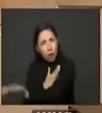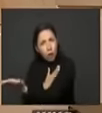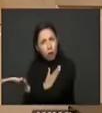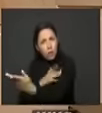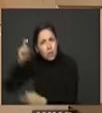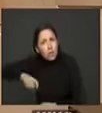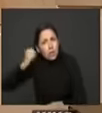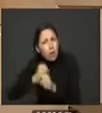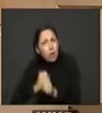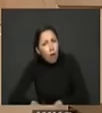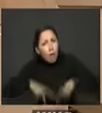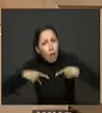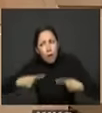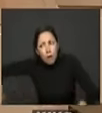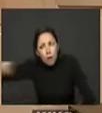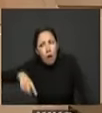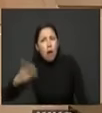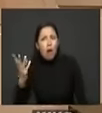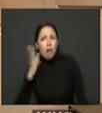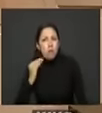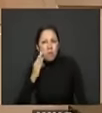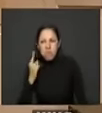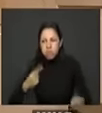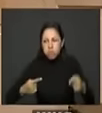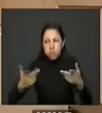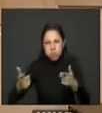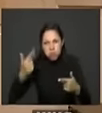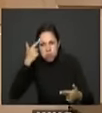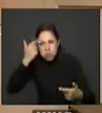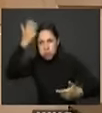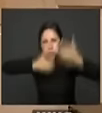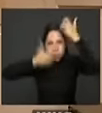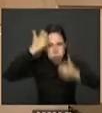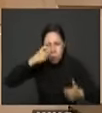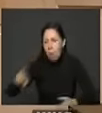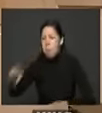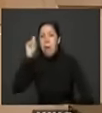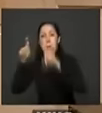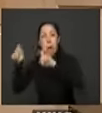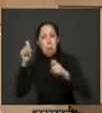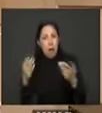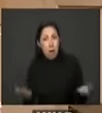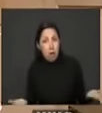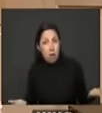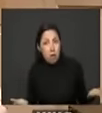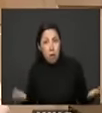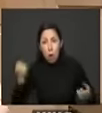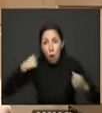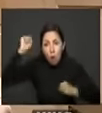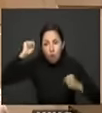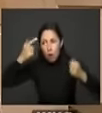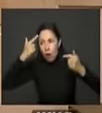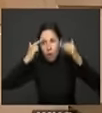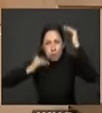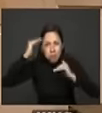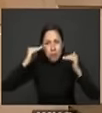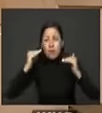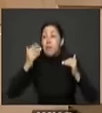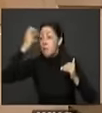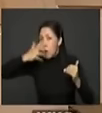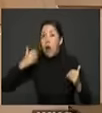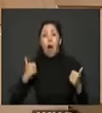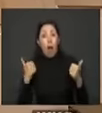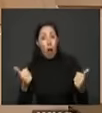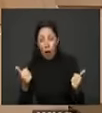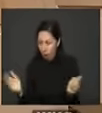empleo por concurso con condiciones laborales acertadas estables con evaluaciones para saber que lo